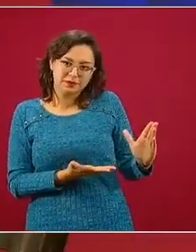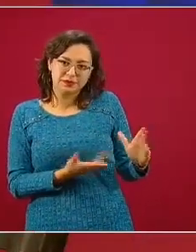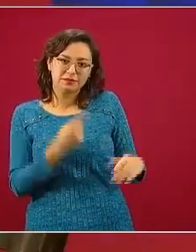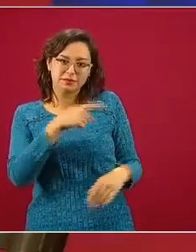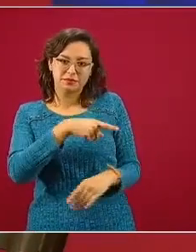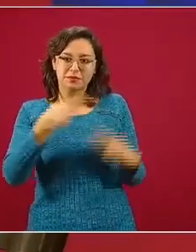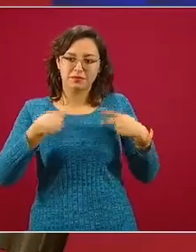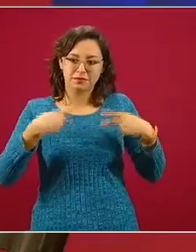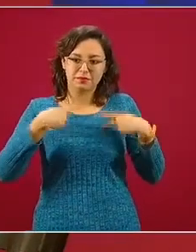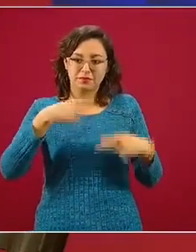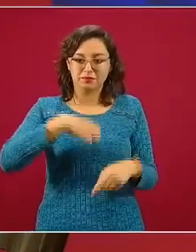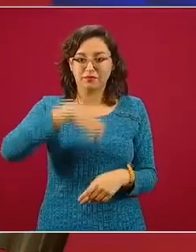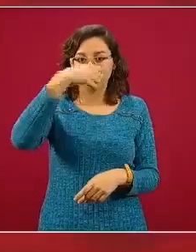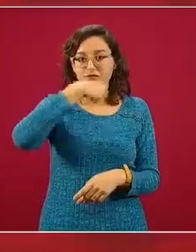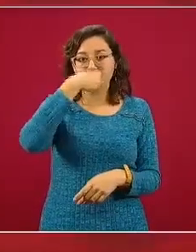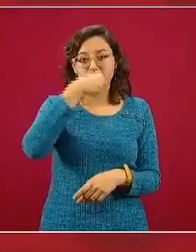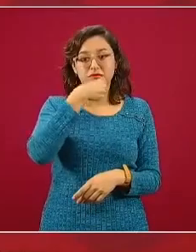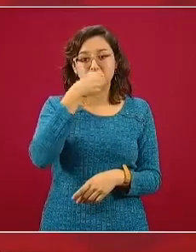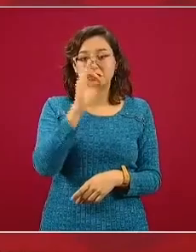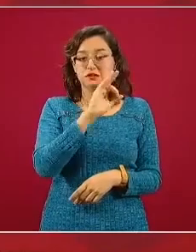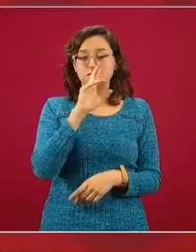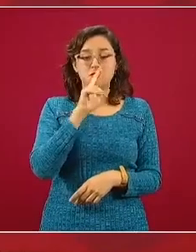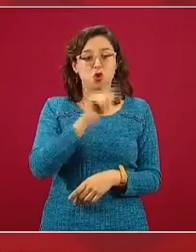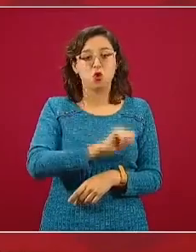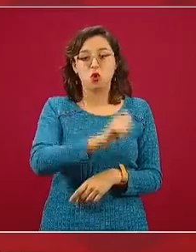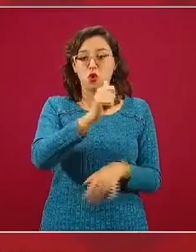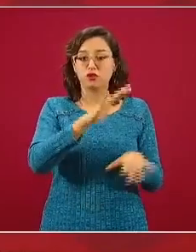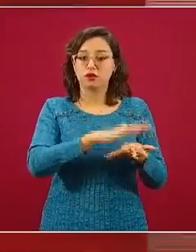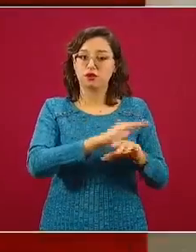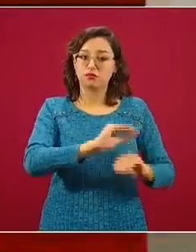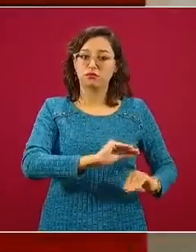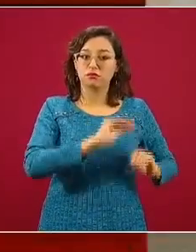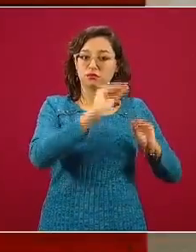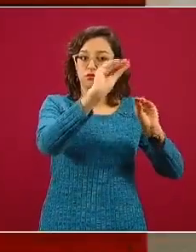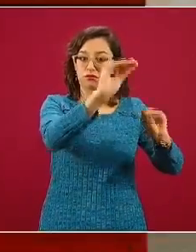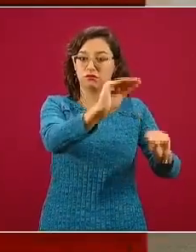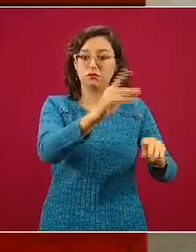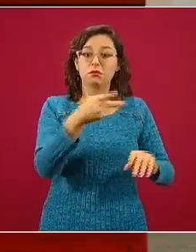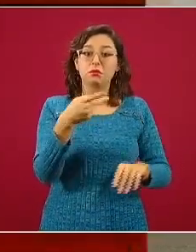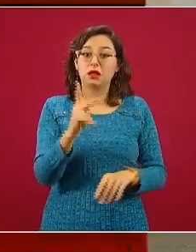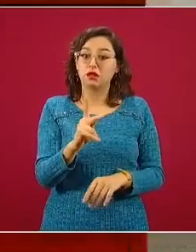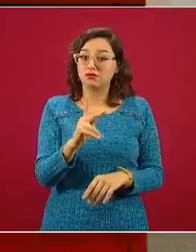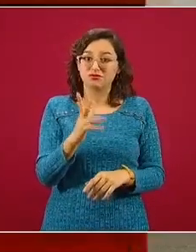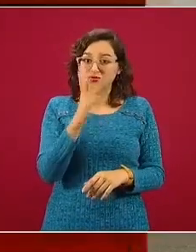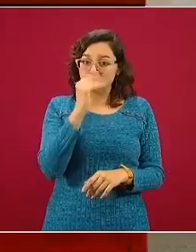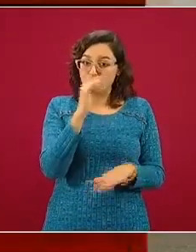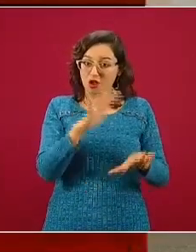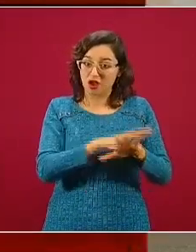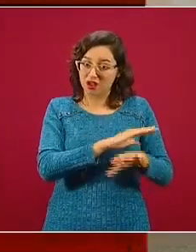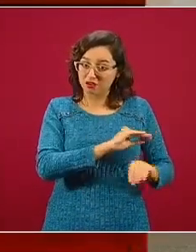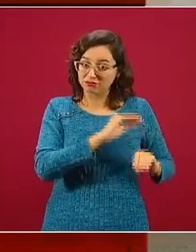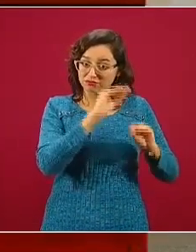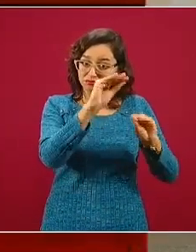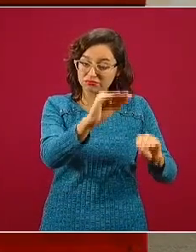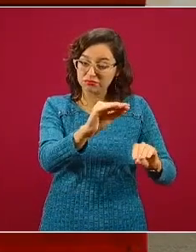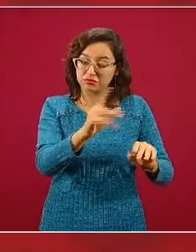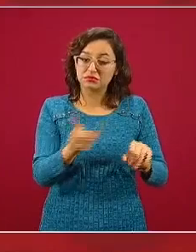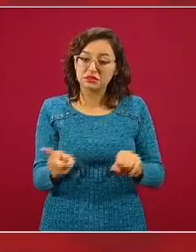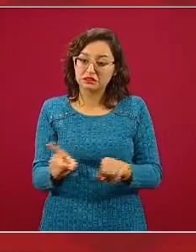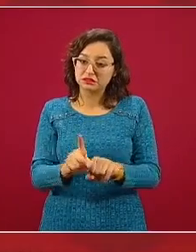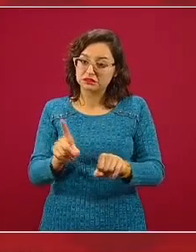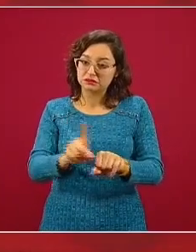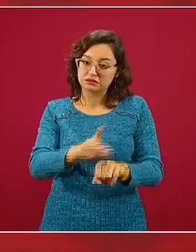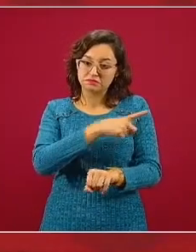persona adulta mayor pueda vivir en una casa diferente. Pero si esto no es posible, buscar que en el día a día nos mantengamos a sana distancia